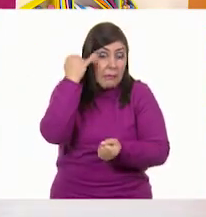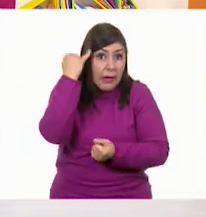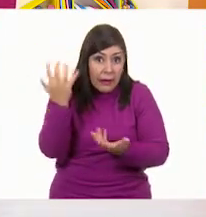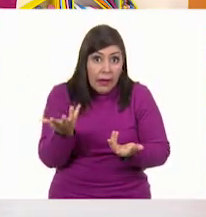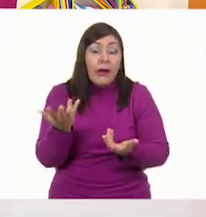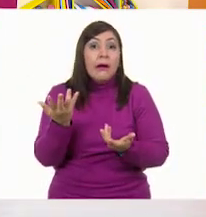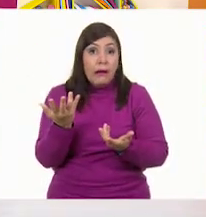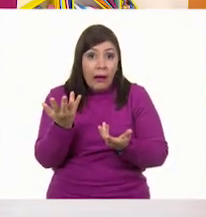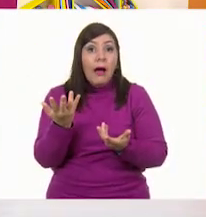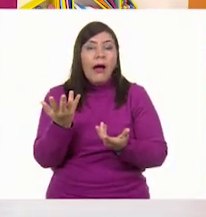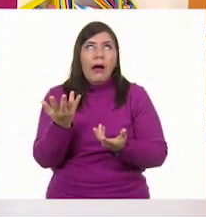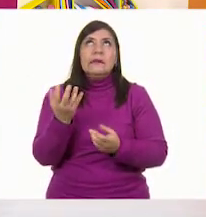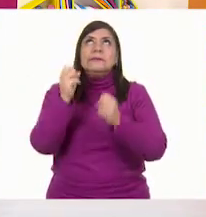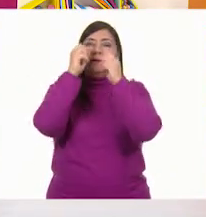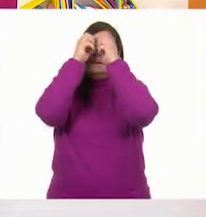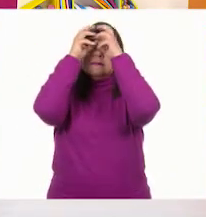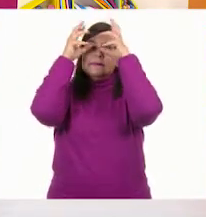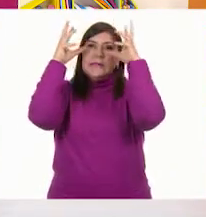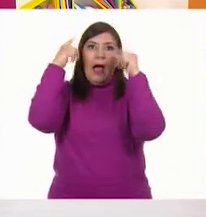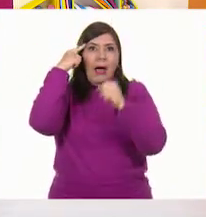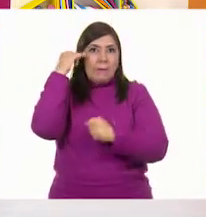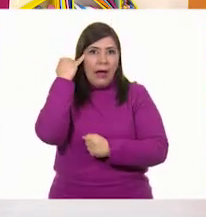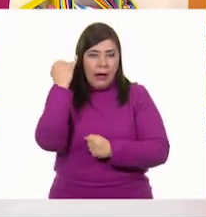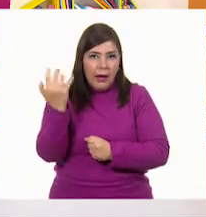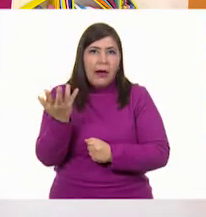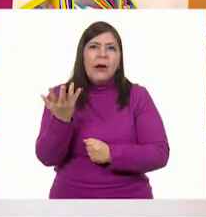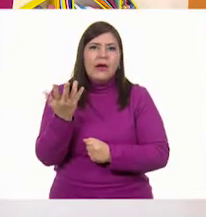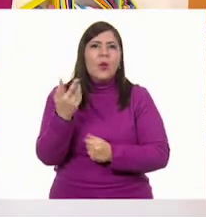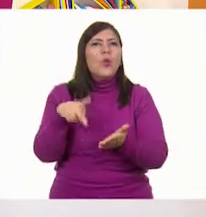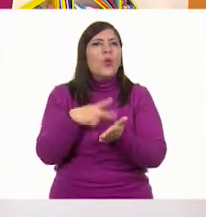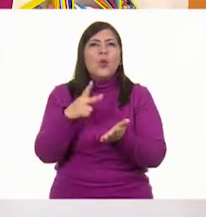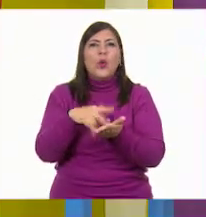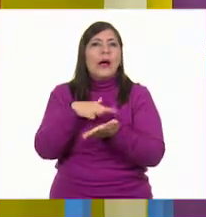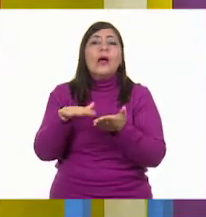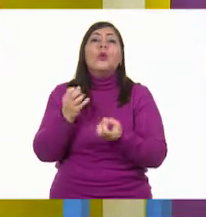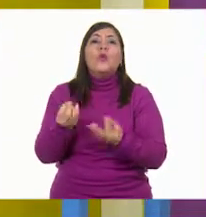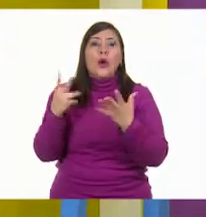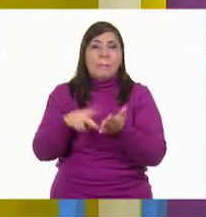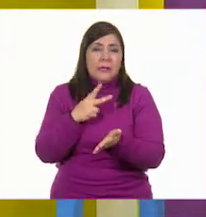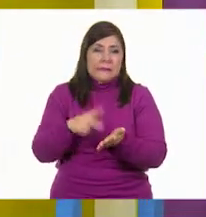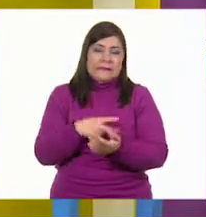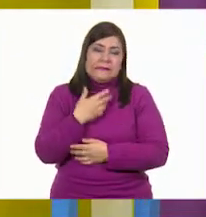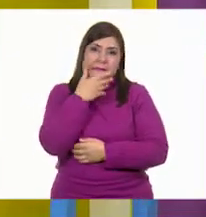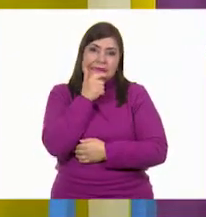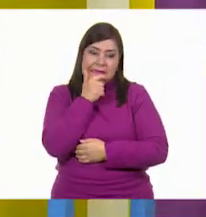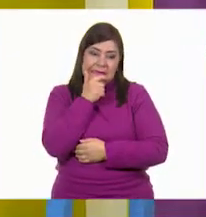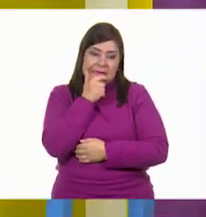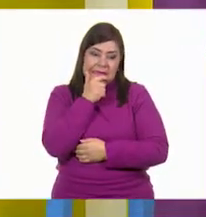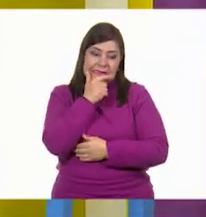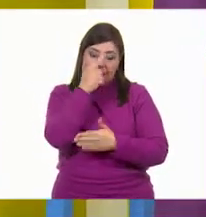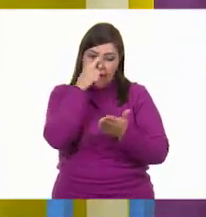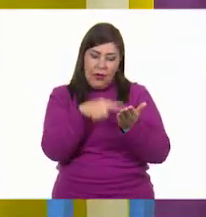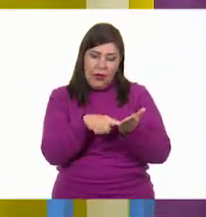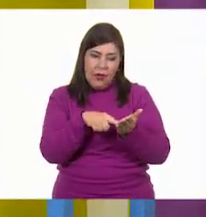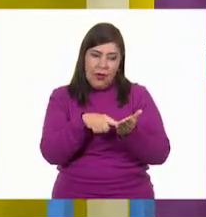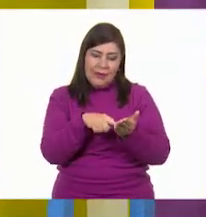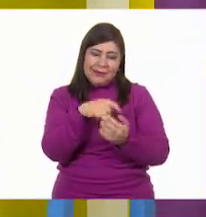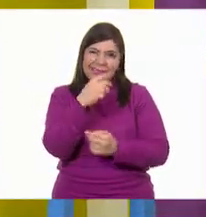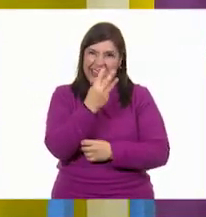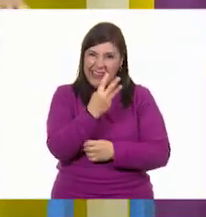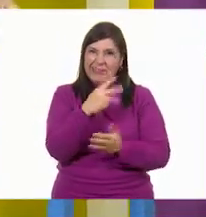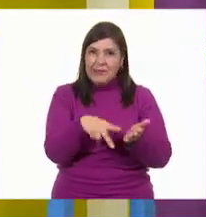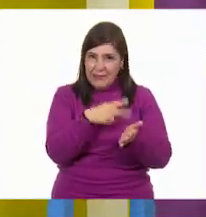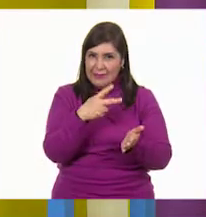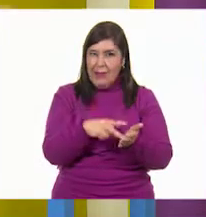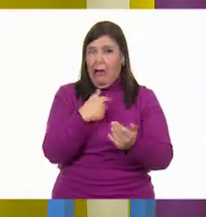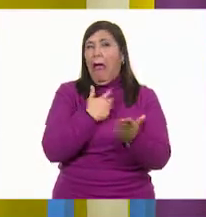¿verdad? Ya se lo están imaginando. Oye, ¿cuántas veces lo has leído? Híjole, yo creo que como unas tres